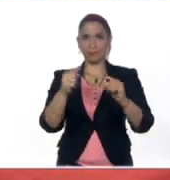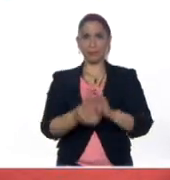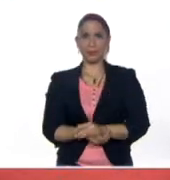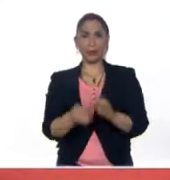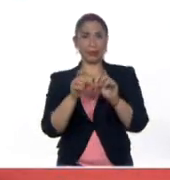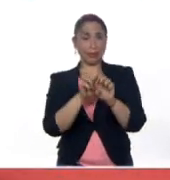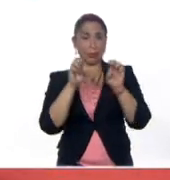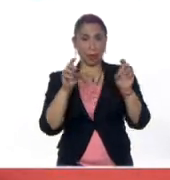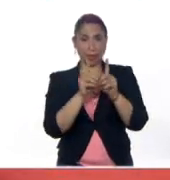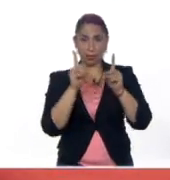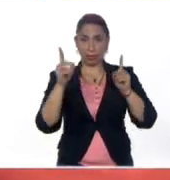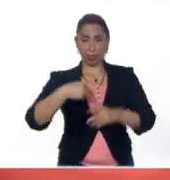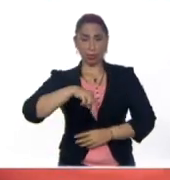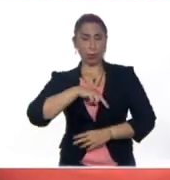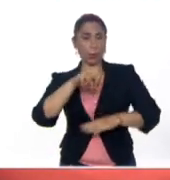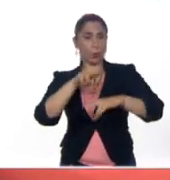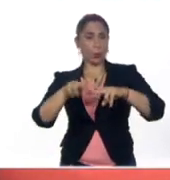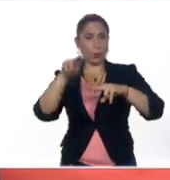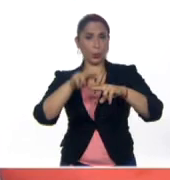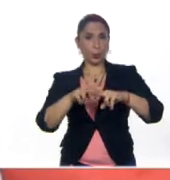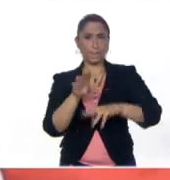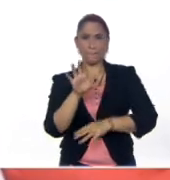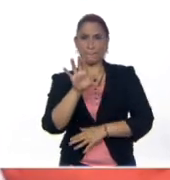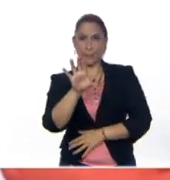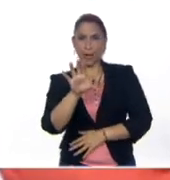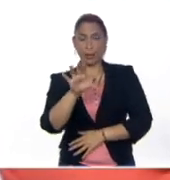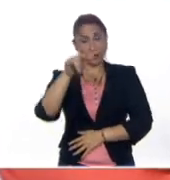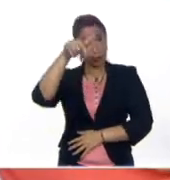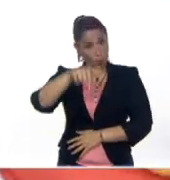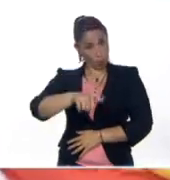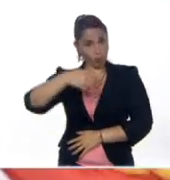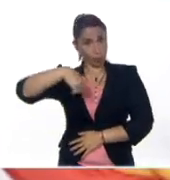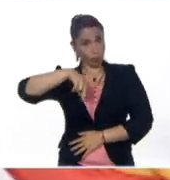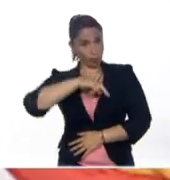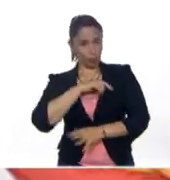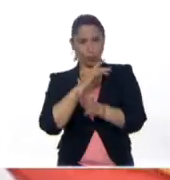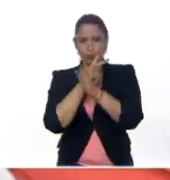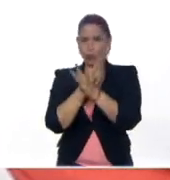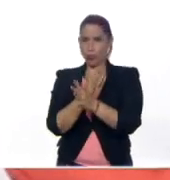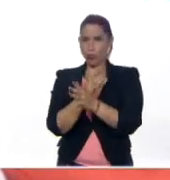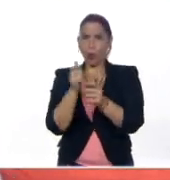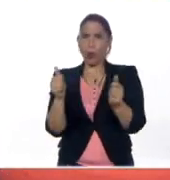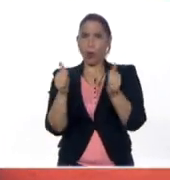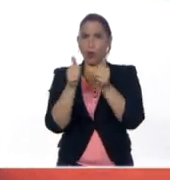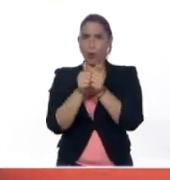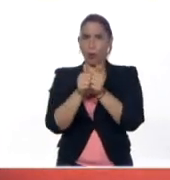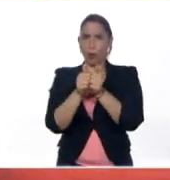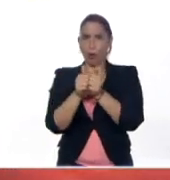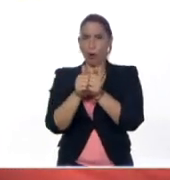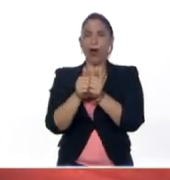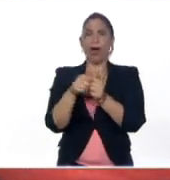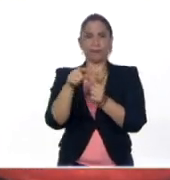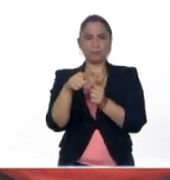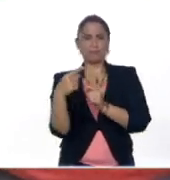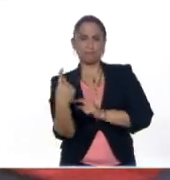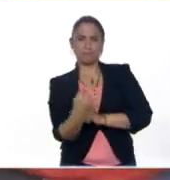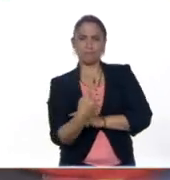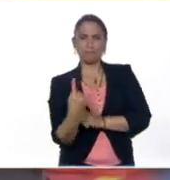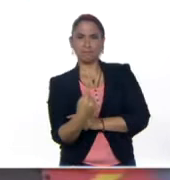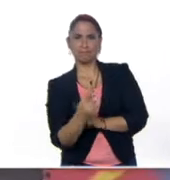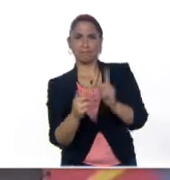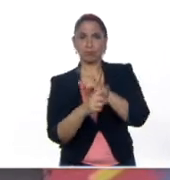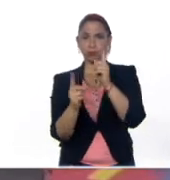distancia para nuestros niños y niñas de la patria. Y hoy vamos a jugar con las rondas infantiles.